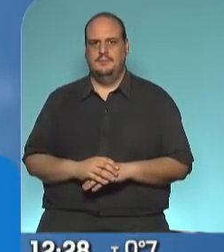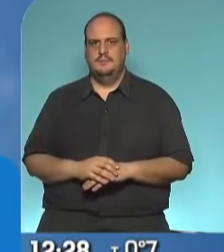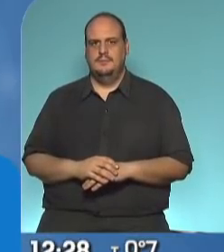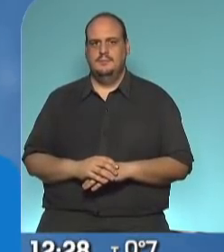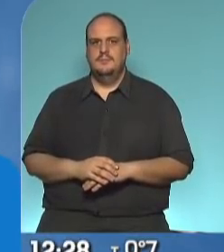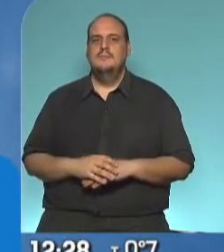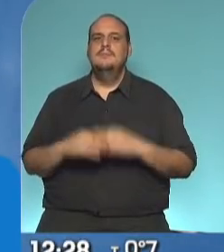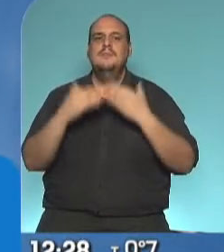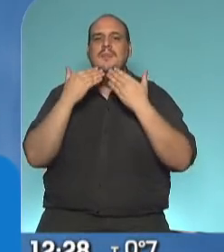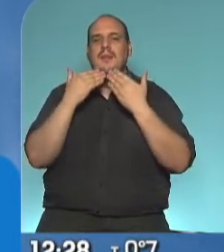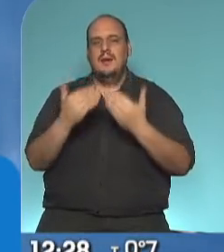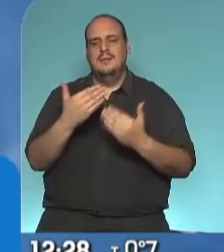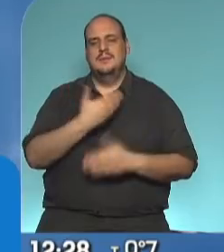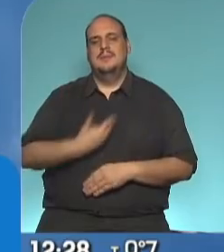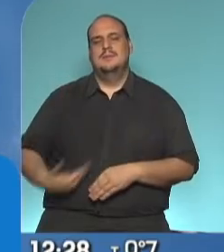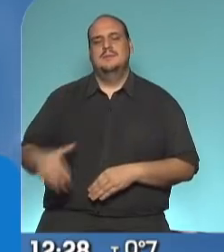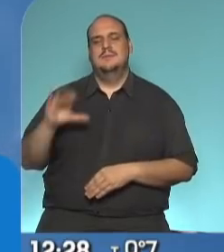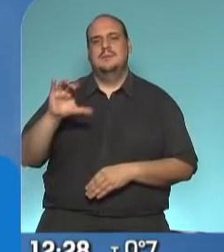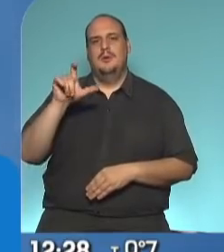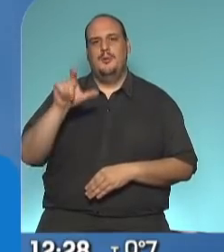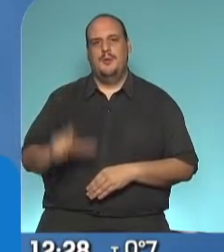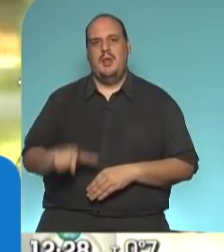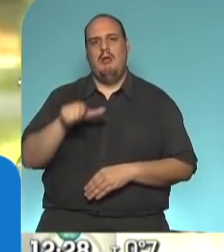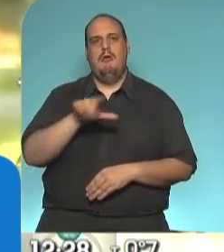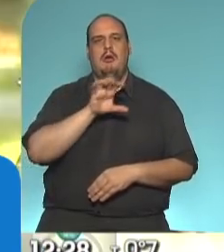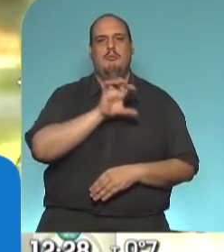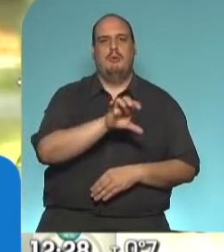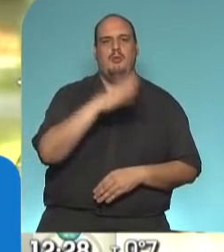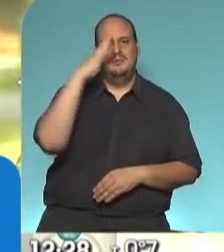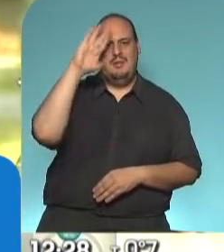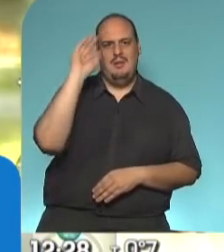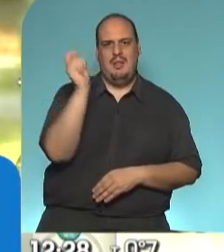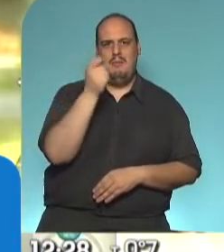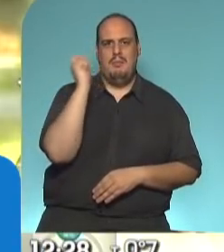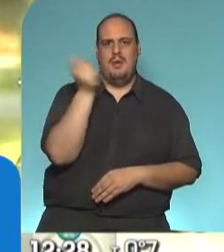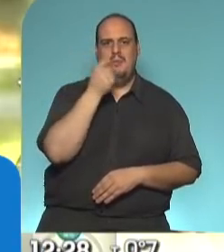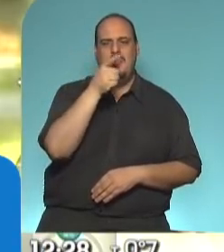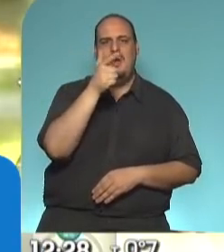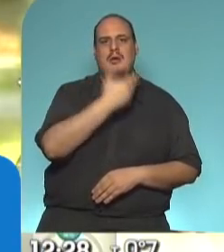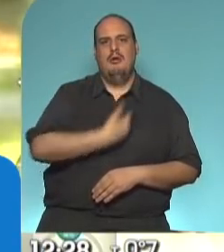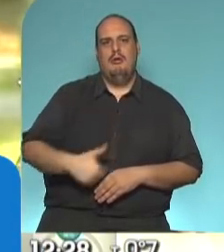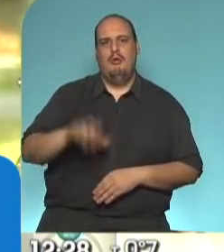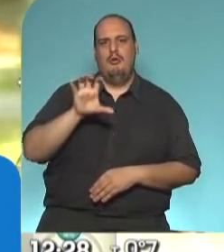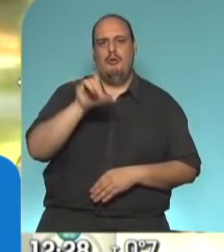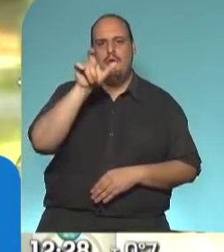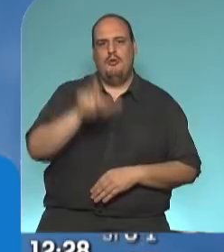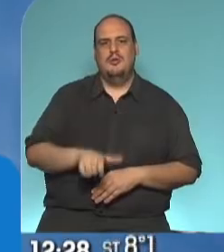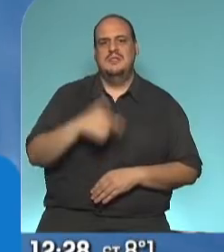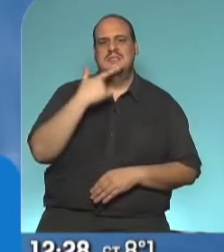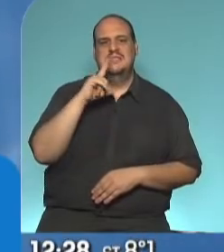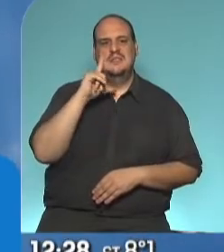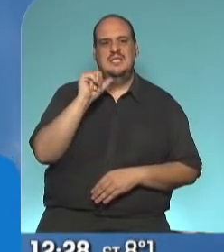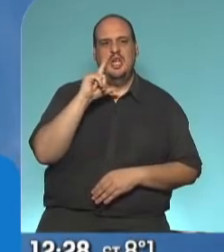Muchas gracias, gobernador. Vamos a la provincia de La Pampa. Allí su gobernador, Sergio Siliotto,